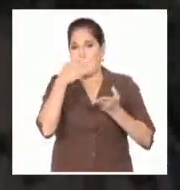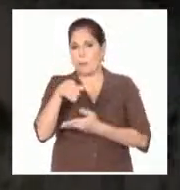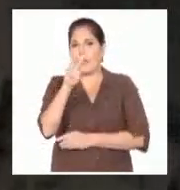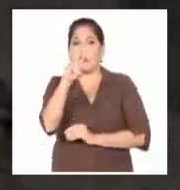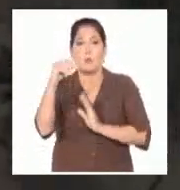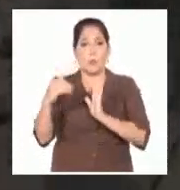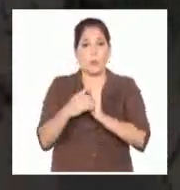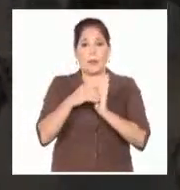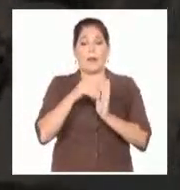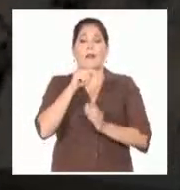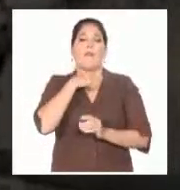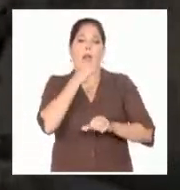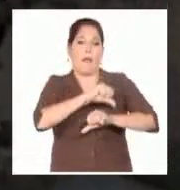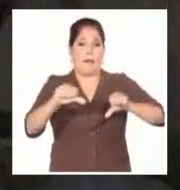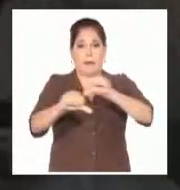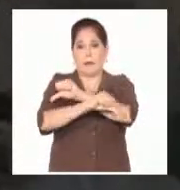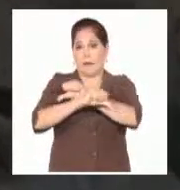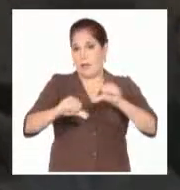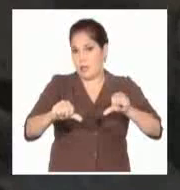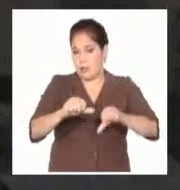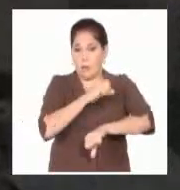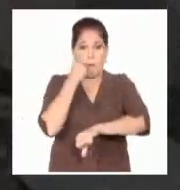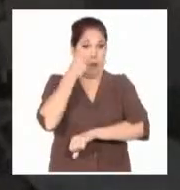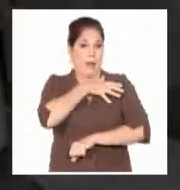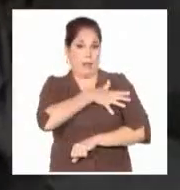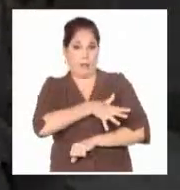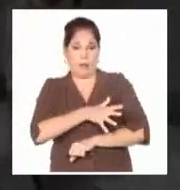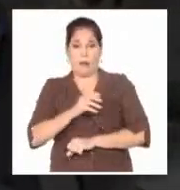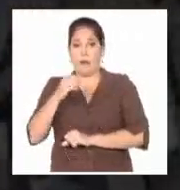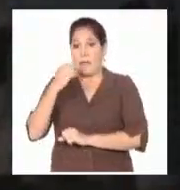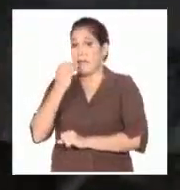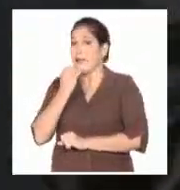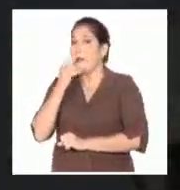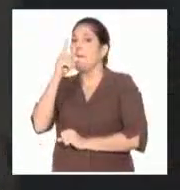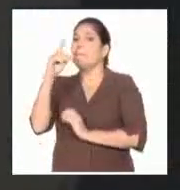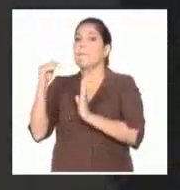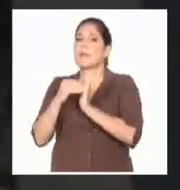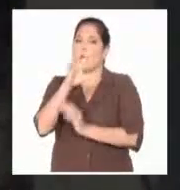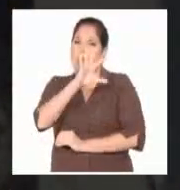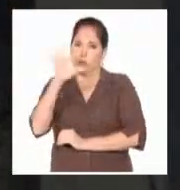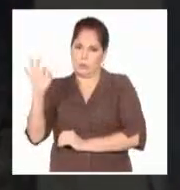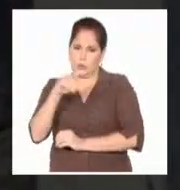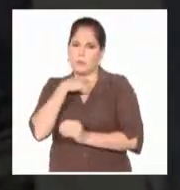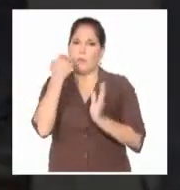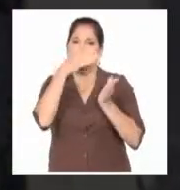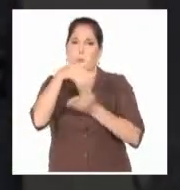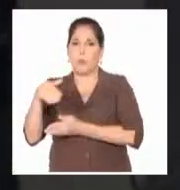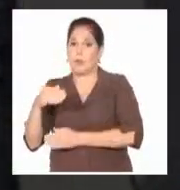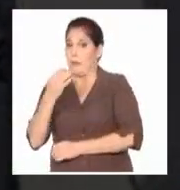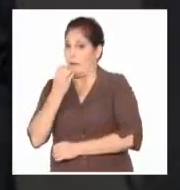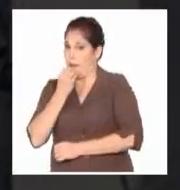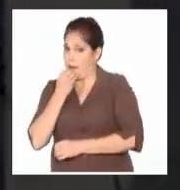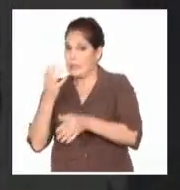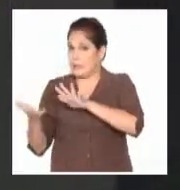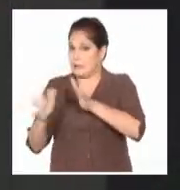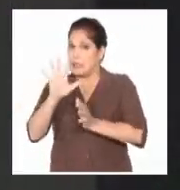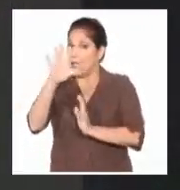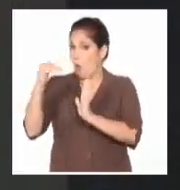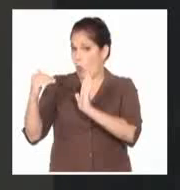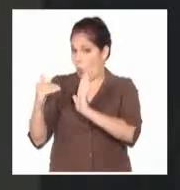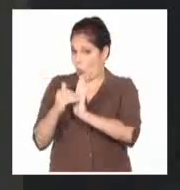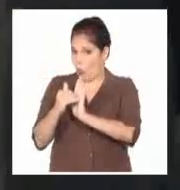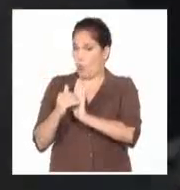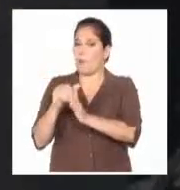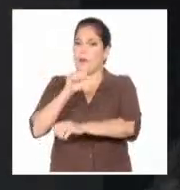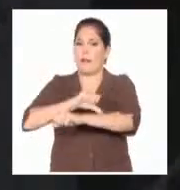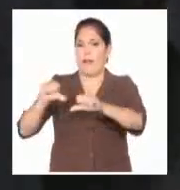.500 heridos palestinos. Del lado israelí, más de 1.400 personas han perdido la vida y alrededor de 5.500 han